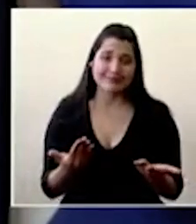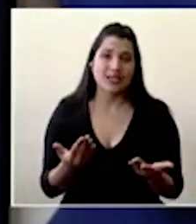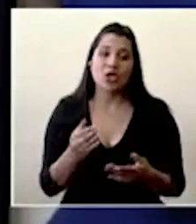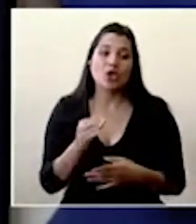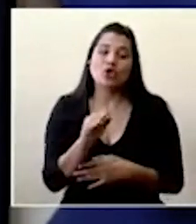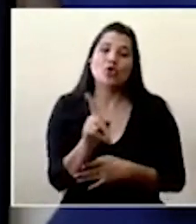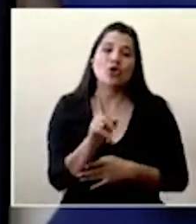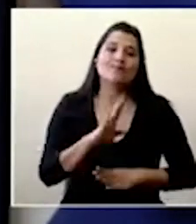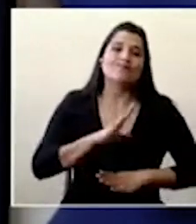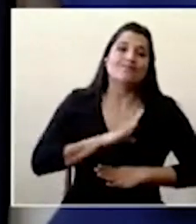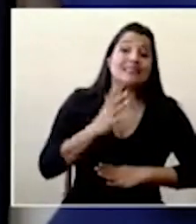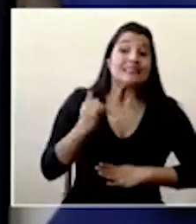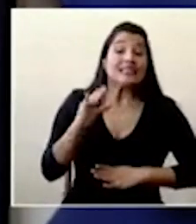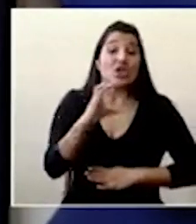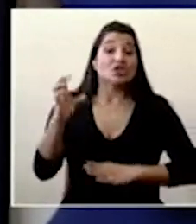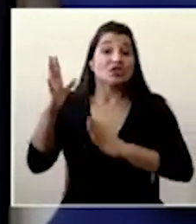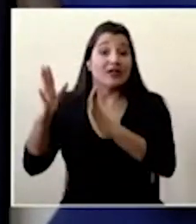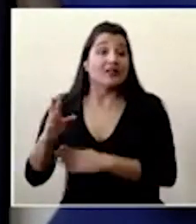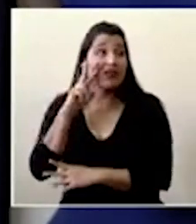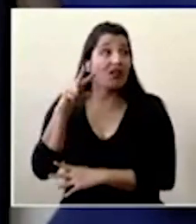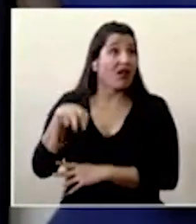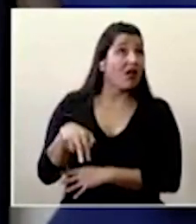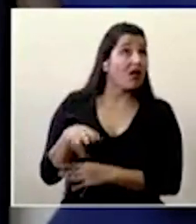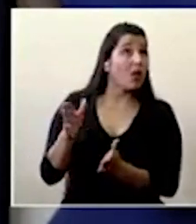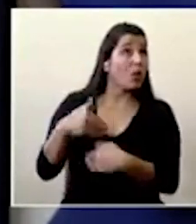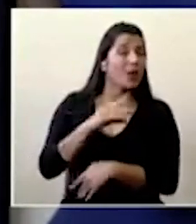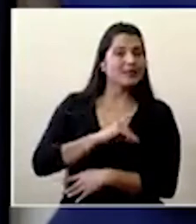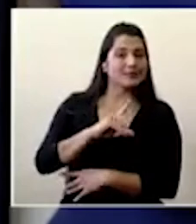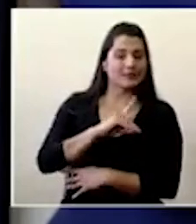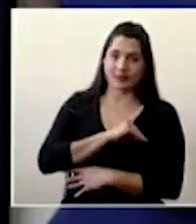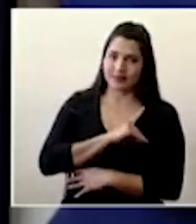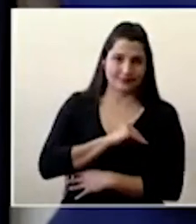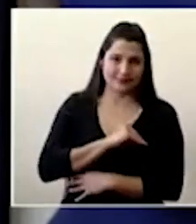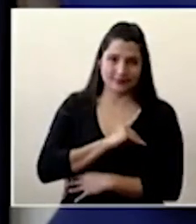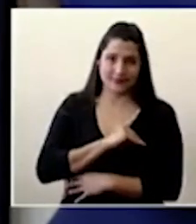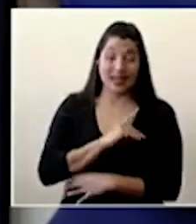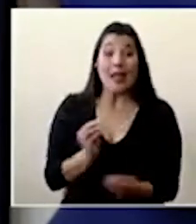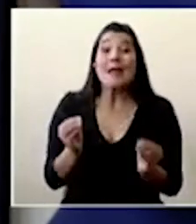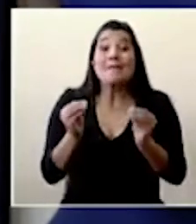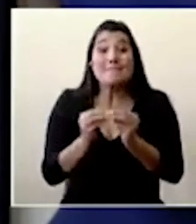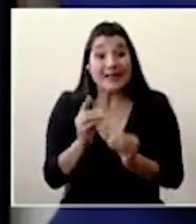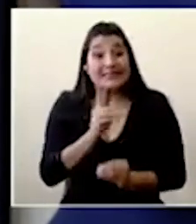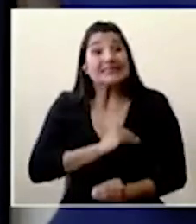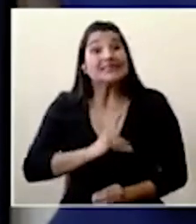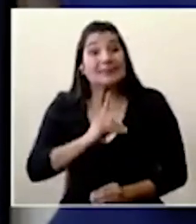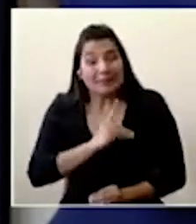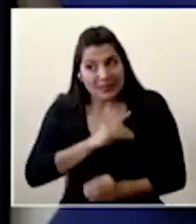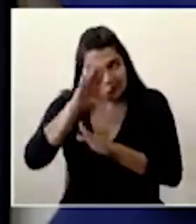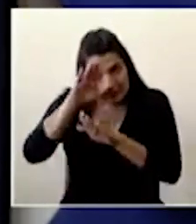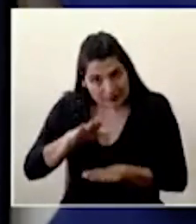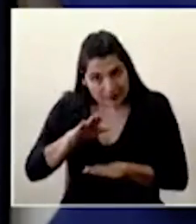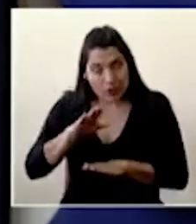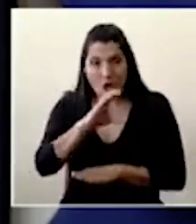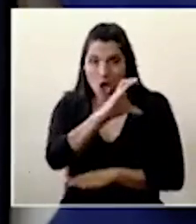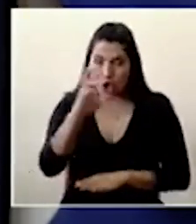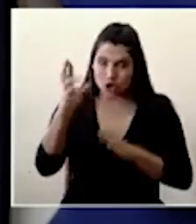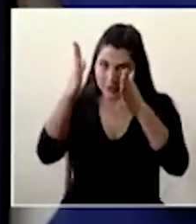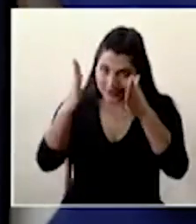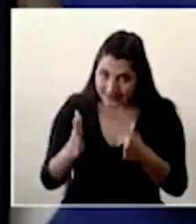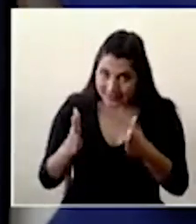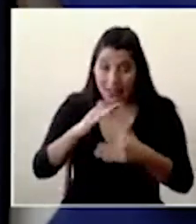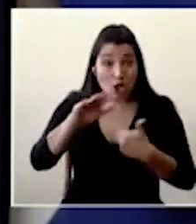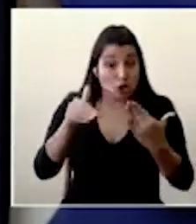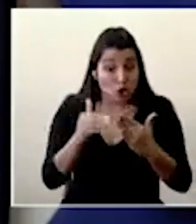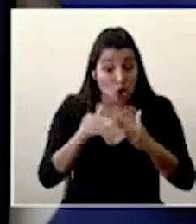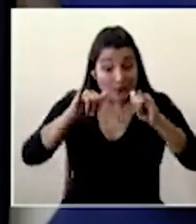de los costarricenses o sea entre más disciplinados seamos todos los costarricenses todos los que